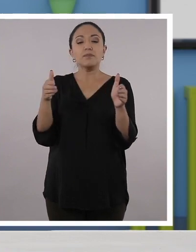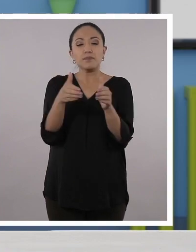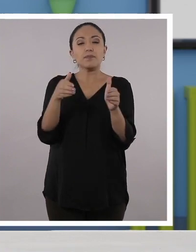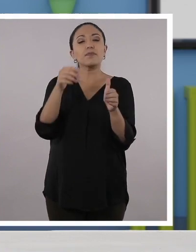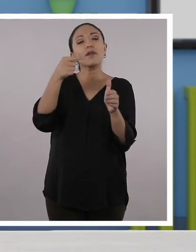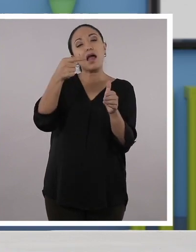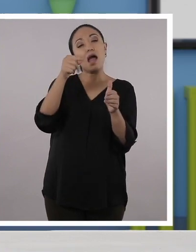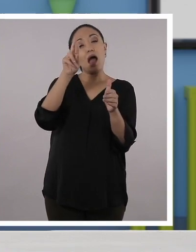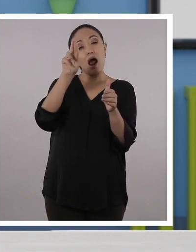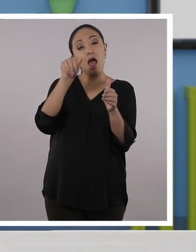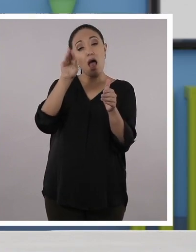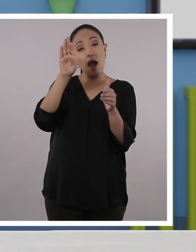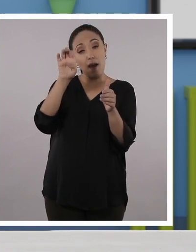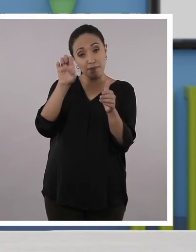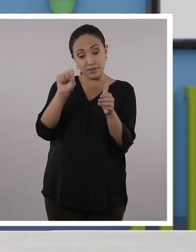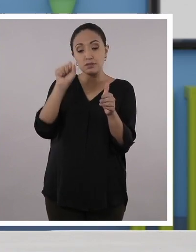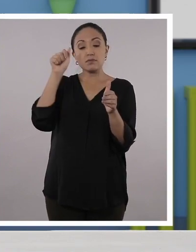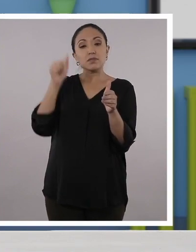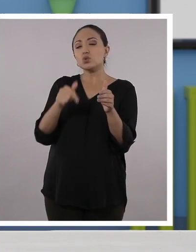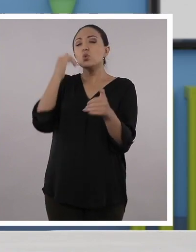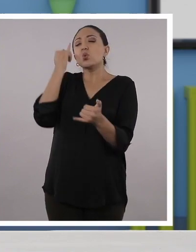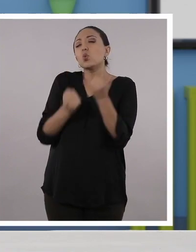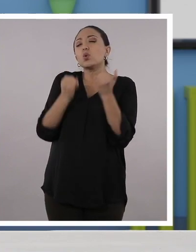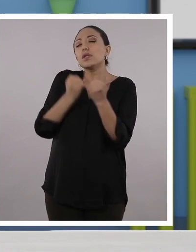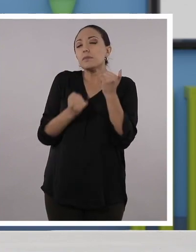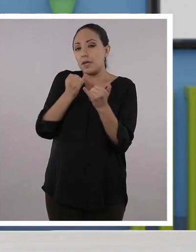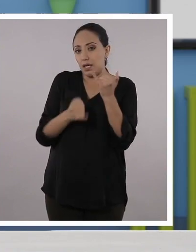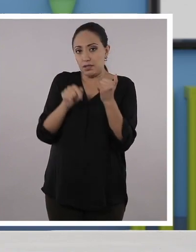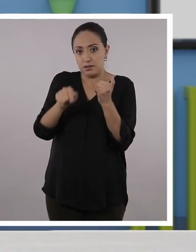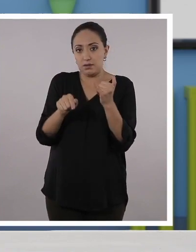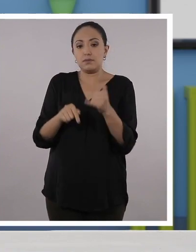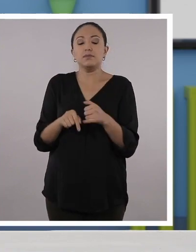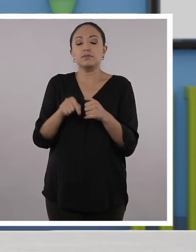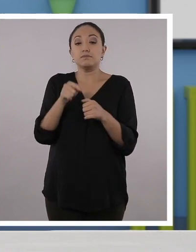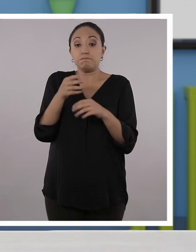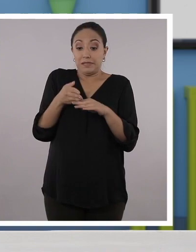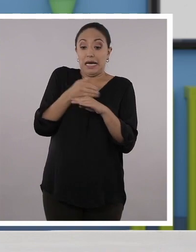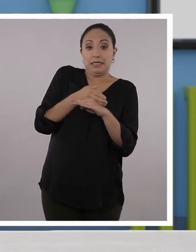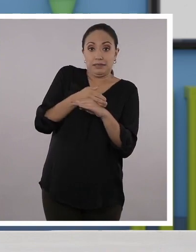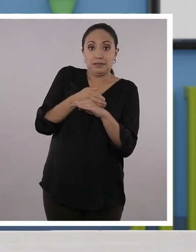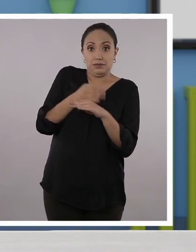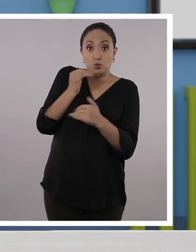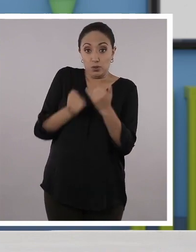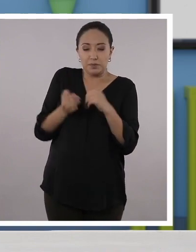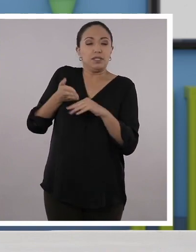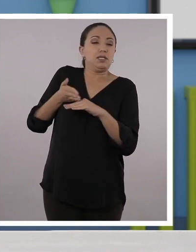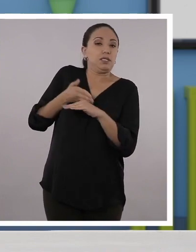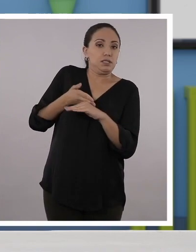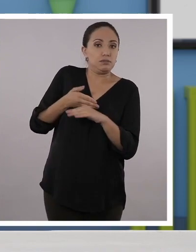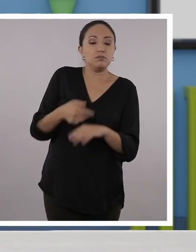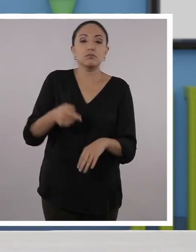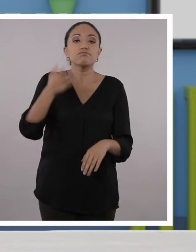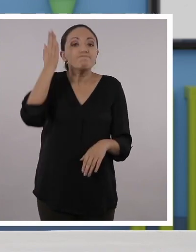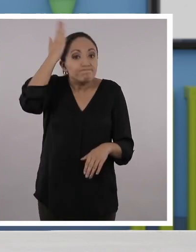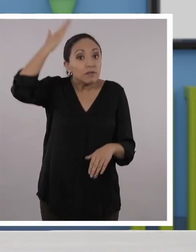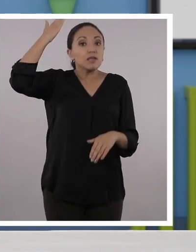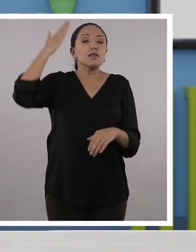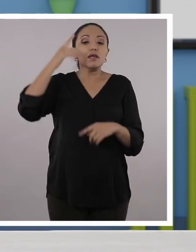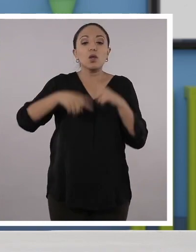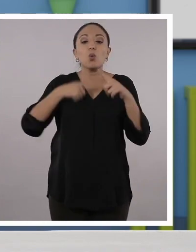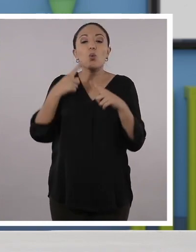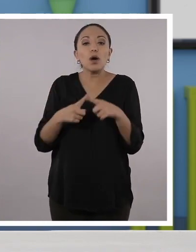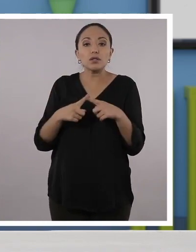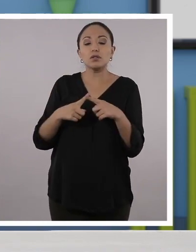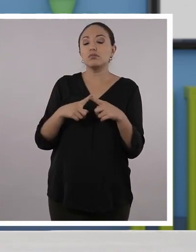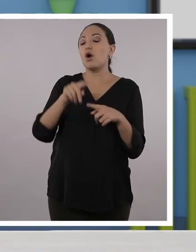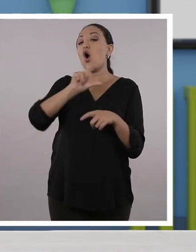tienen la mayor fuerza de voz en la penúltima sílaba. Una antes del fin. ¿Ya? Exacto. Llevan tilde cuando